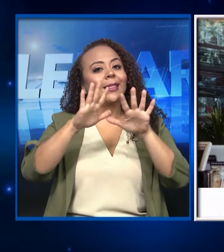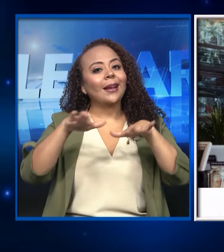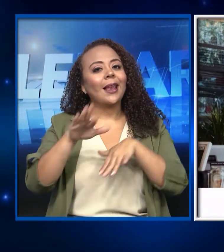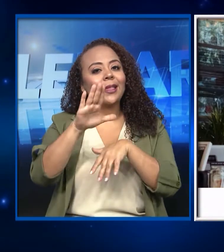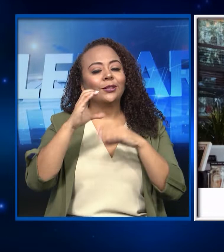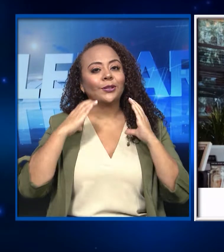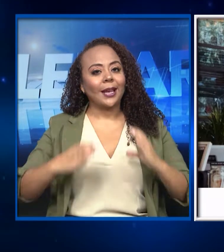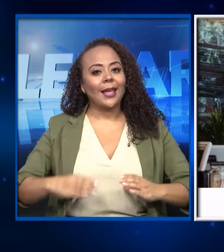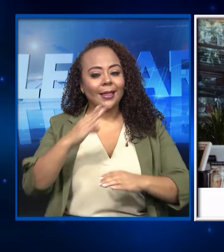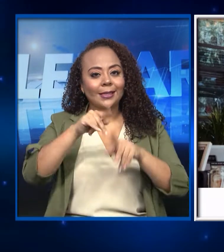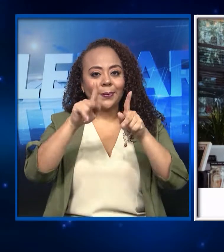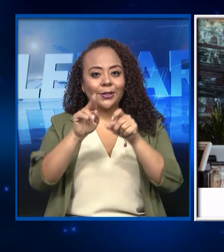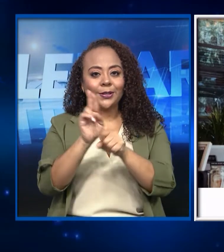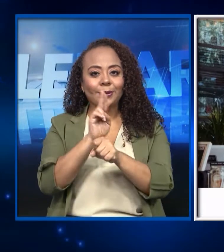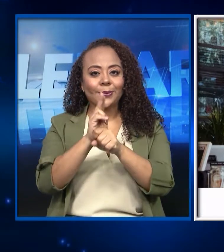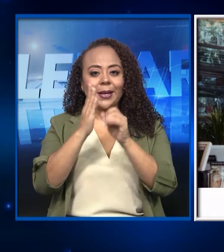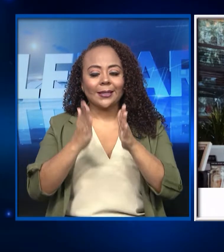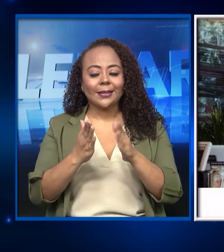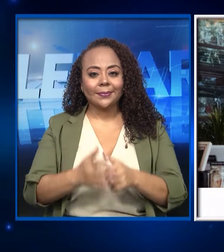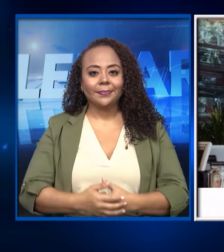clientes y personas usuarias.